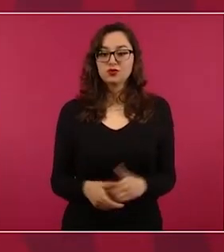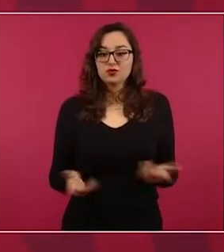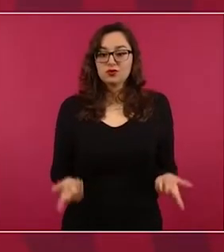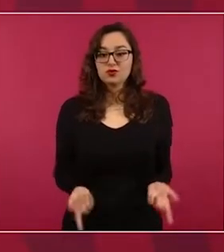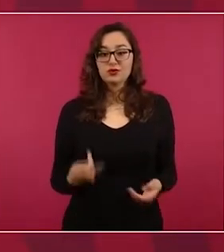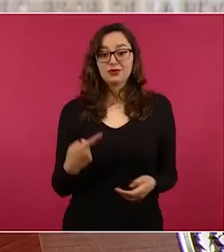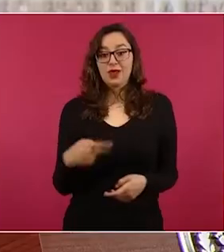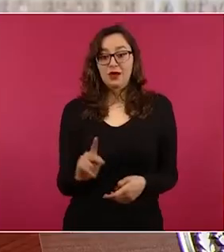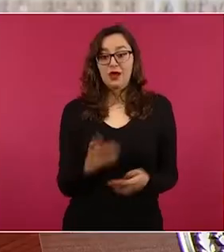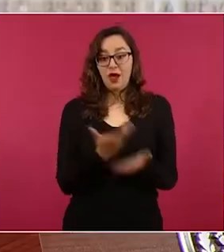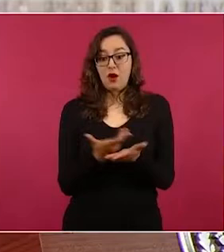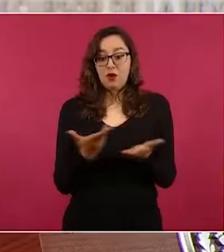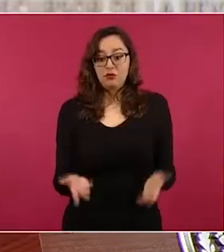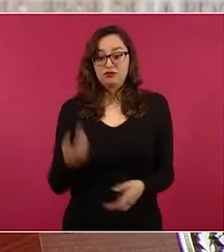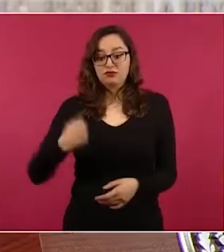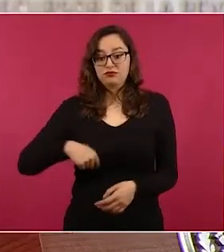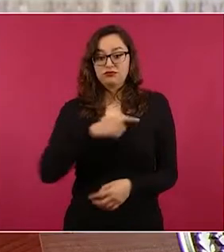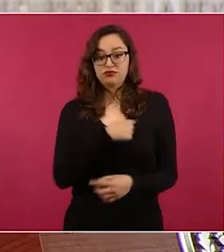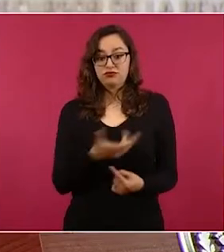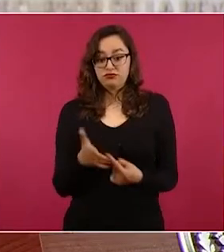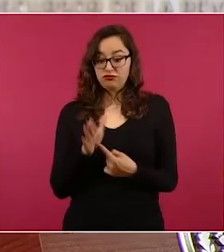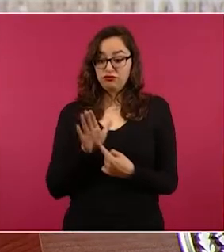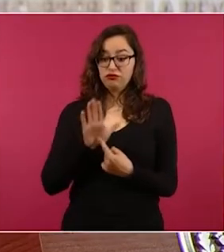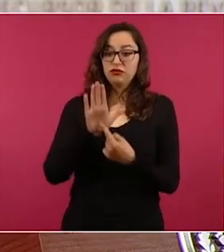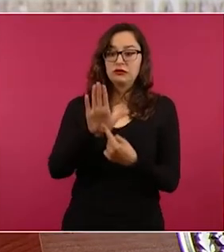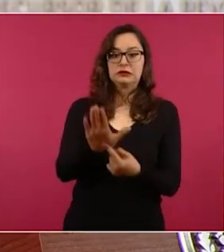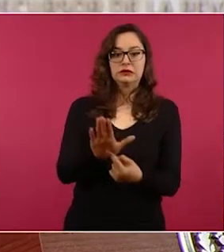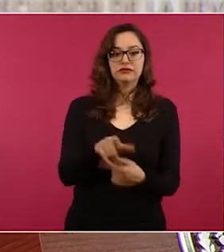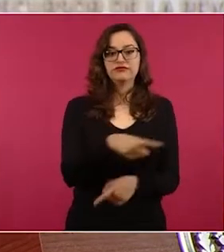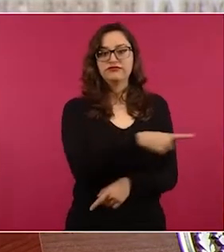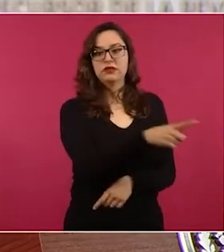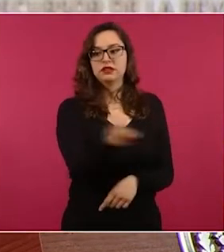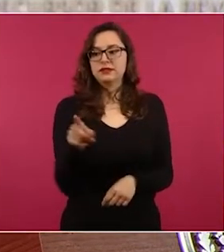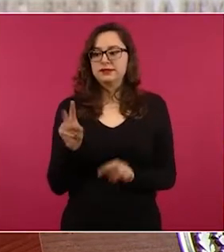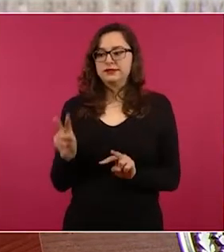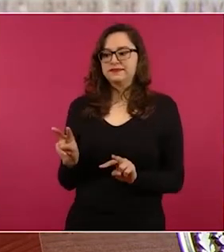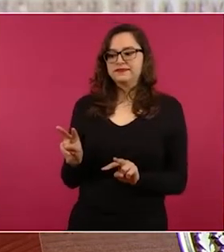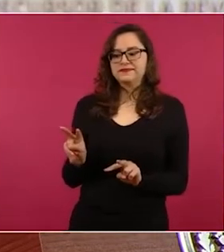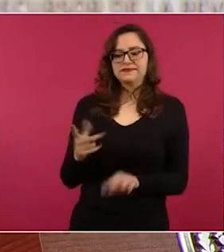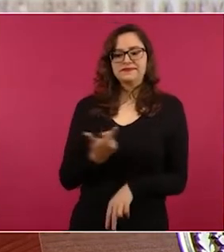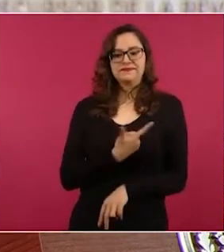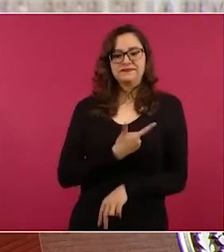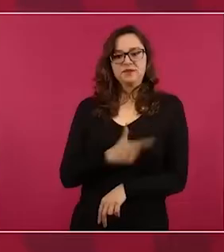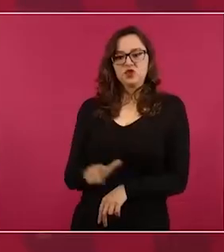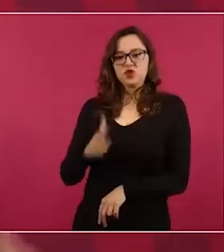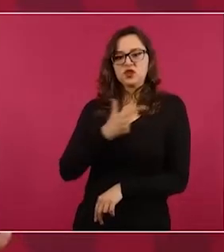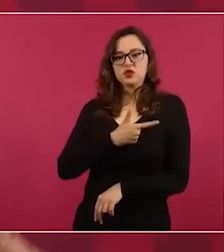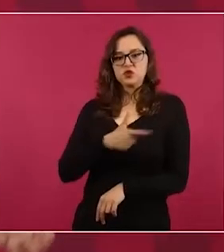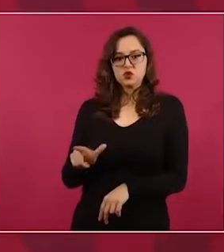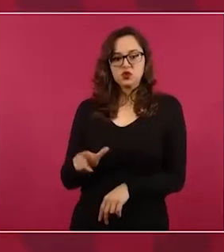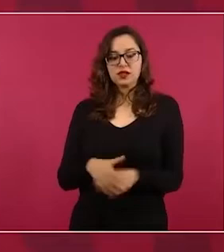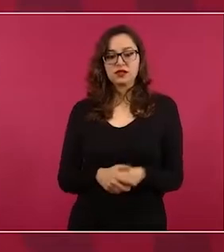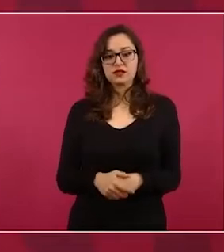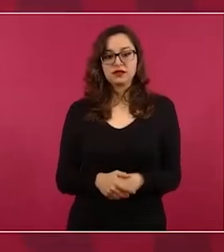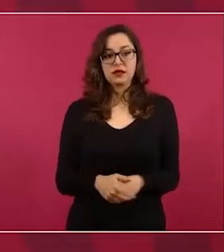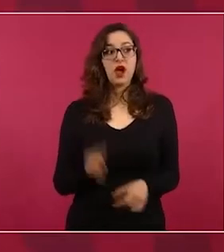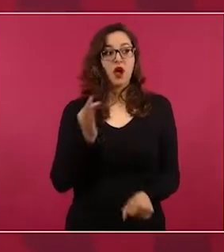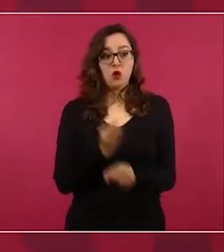y que ya estén en la cárcel